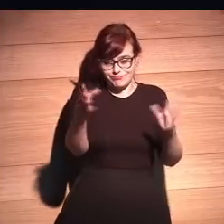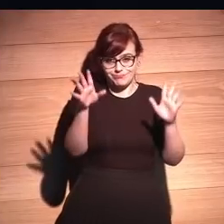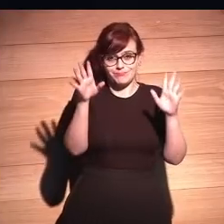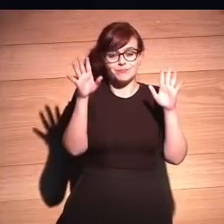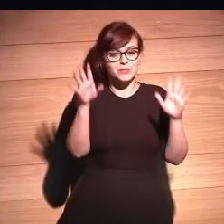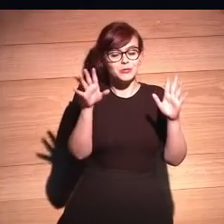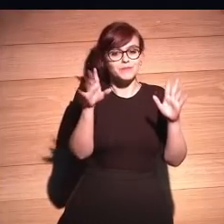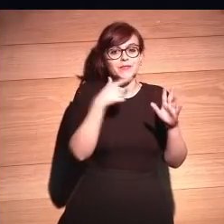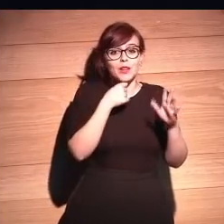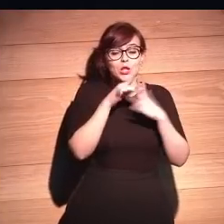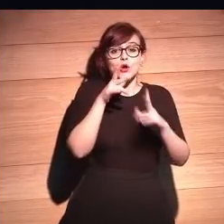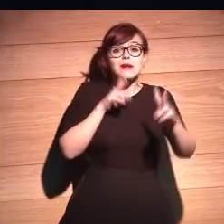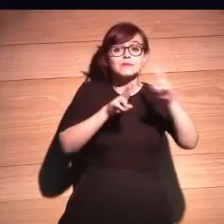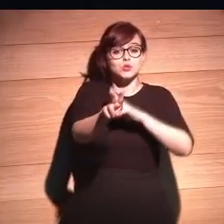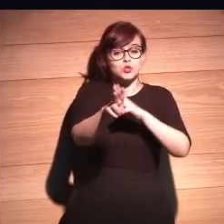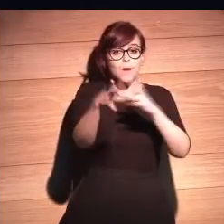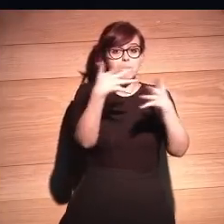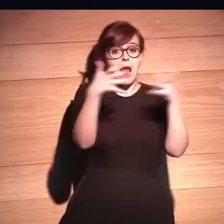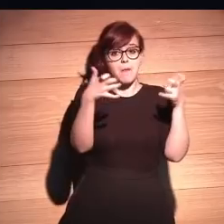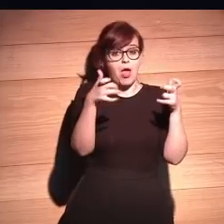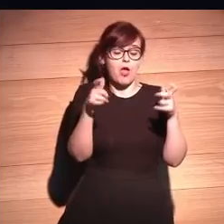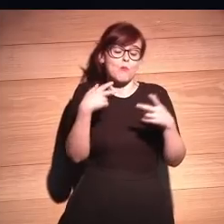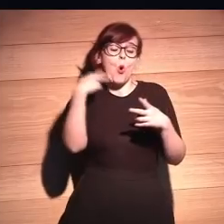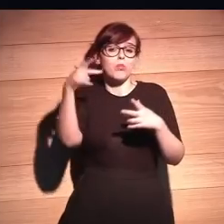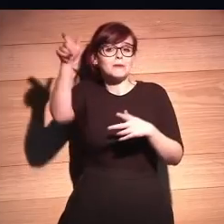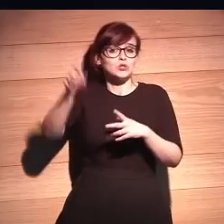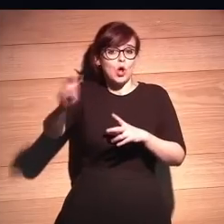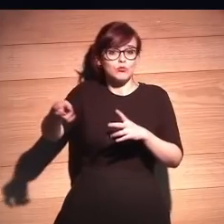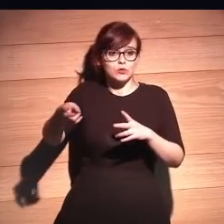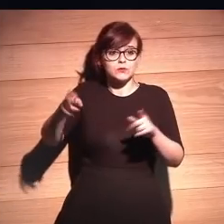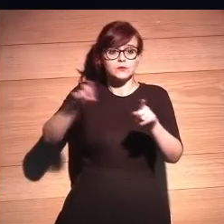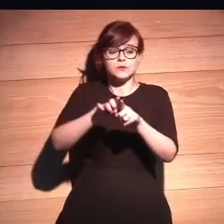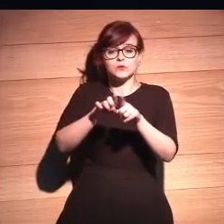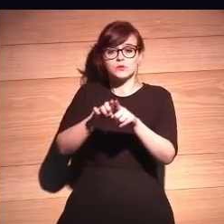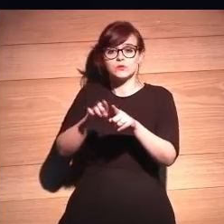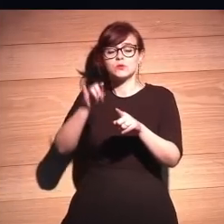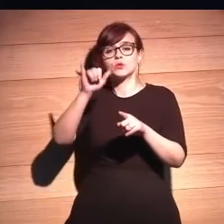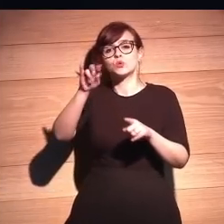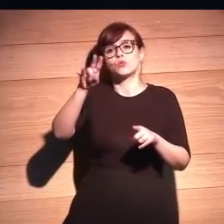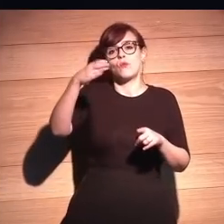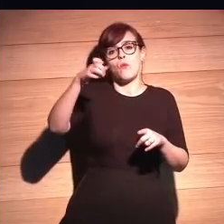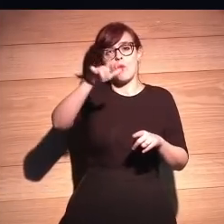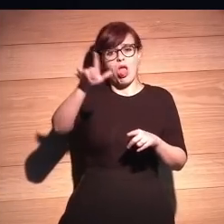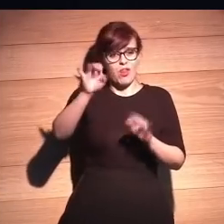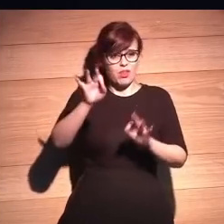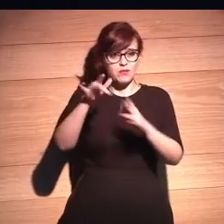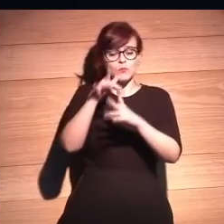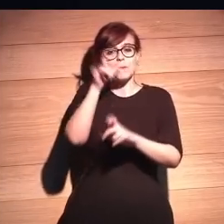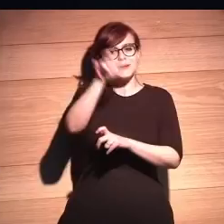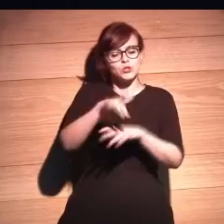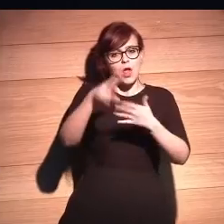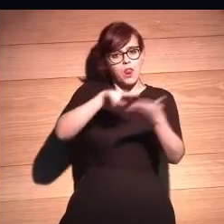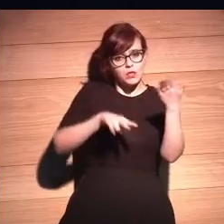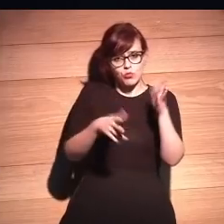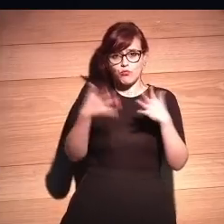y bueno yo te voy a responder con palabras de otra persona que es el Yuval este Harari que ahora ha sido muy